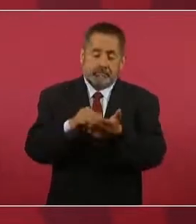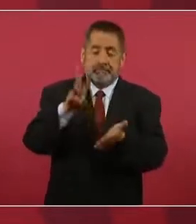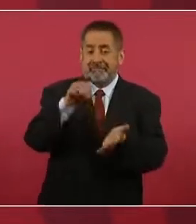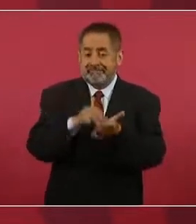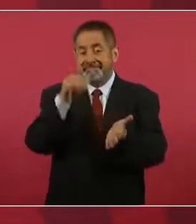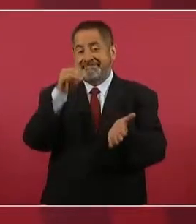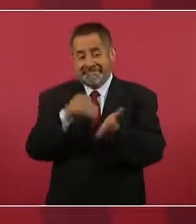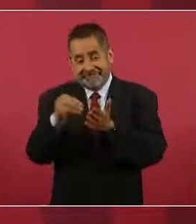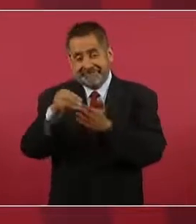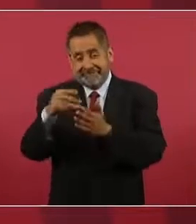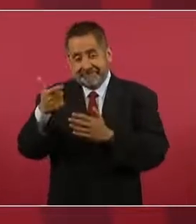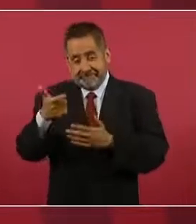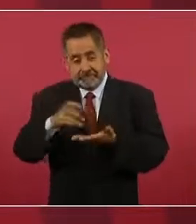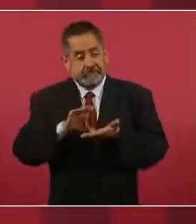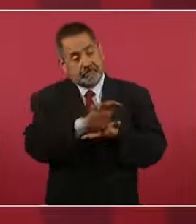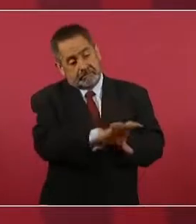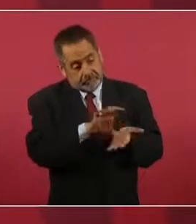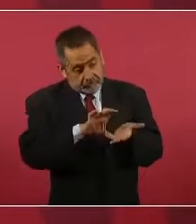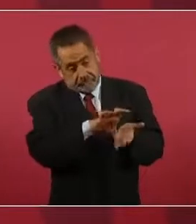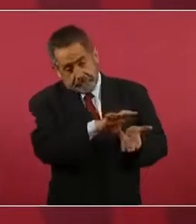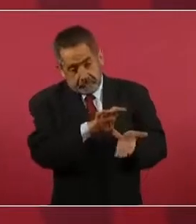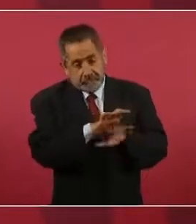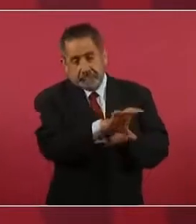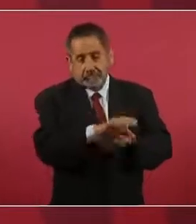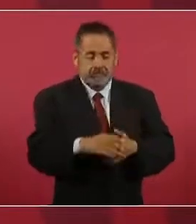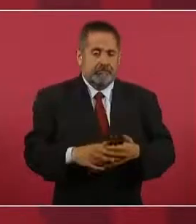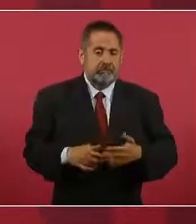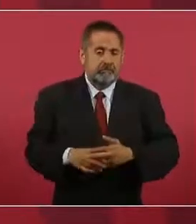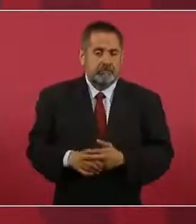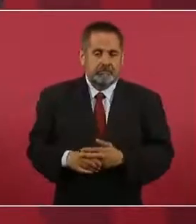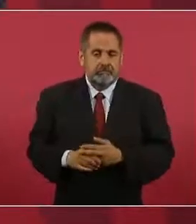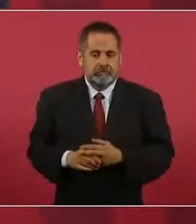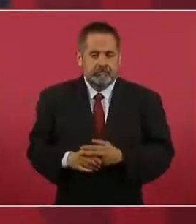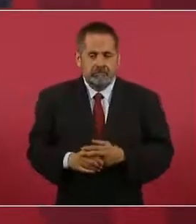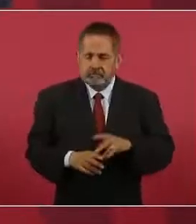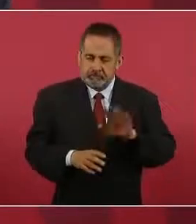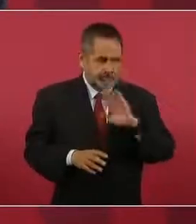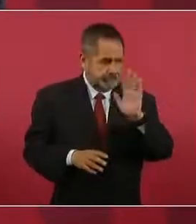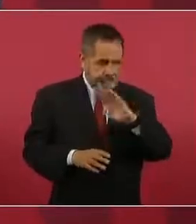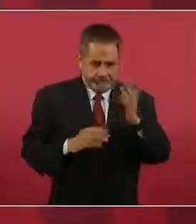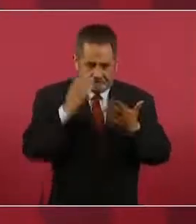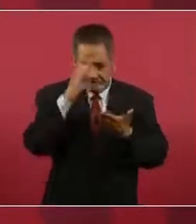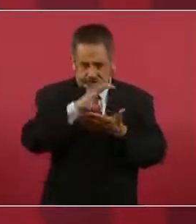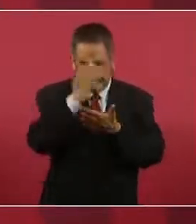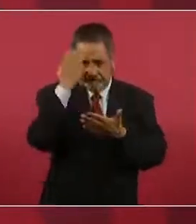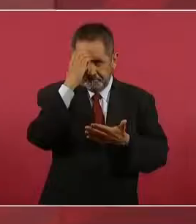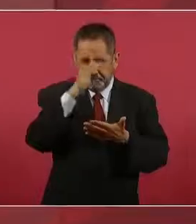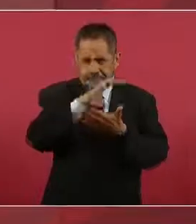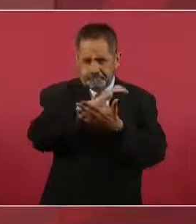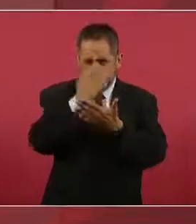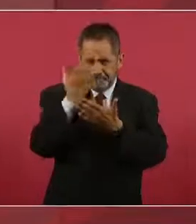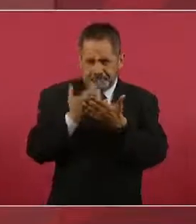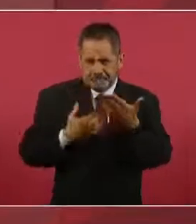tres mil millones de pesos. Y se empiezan a revisar todos los contratos